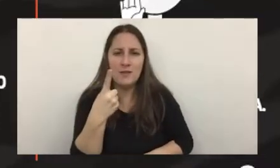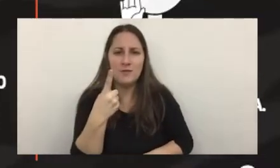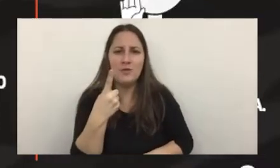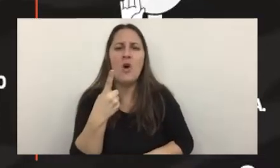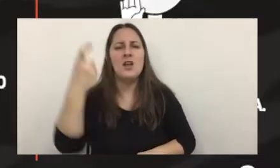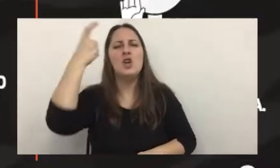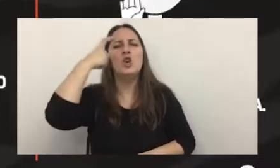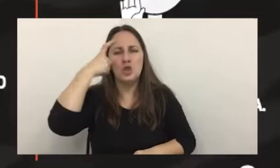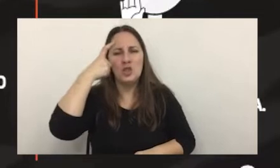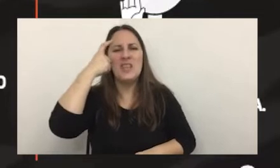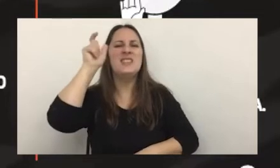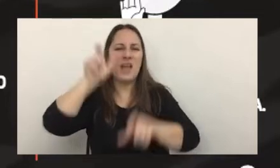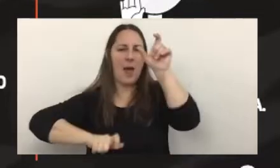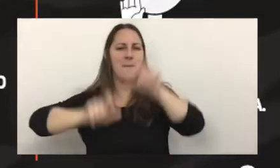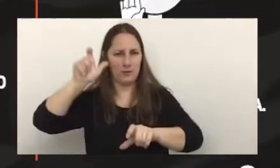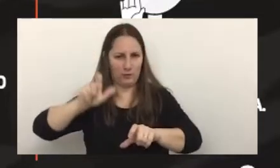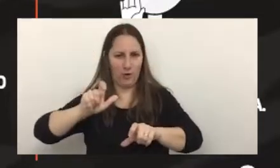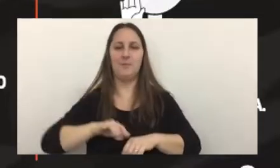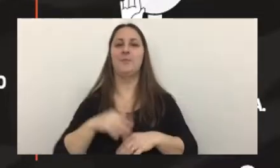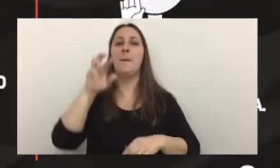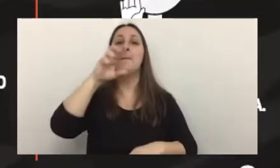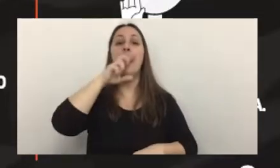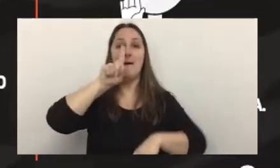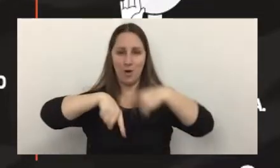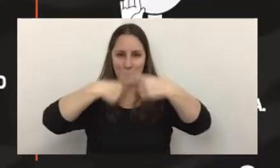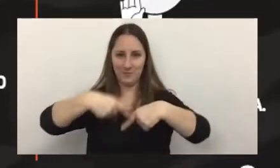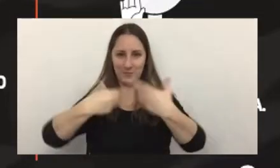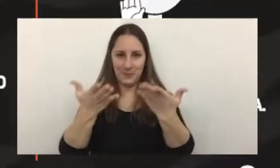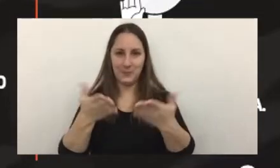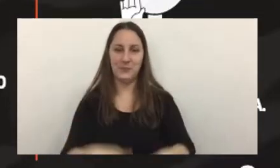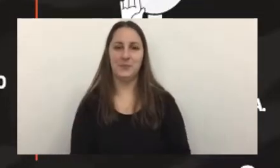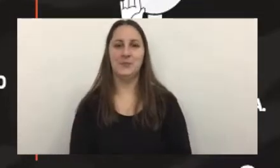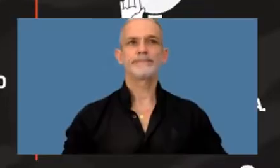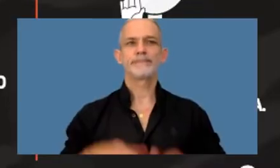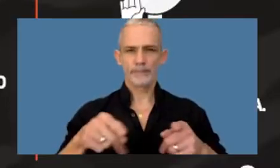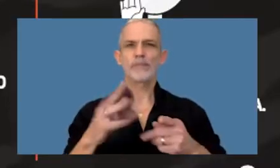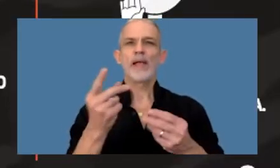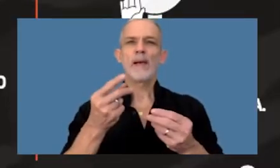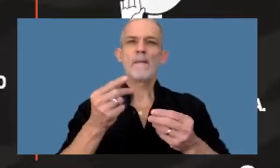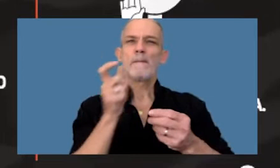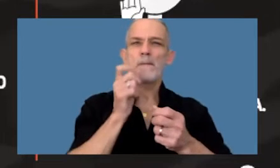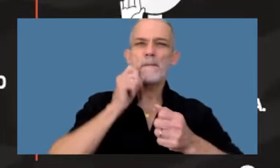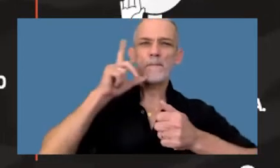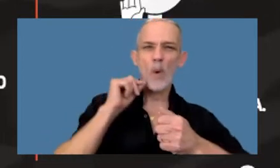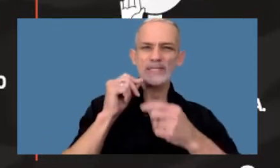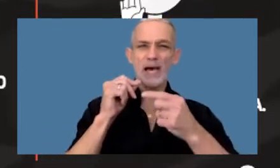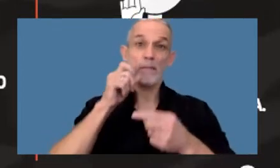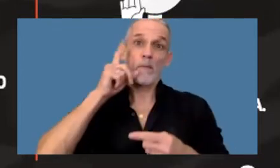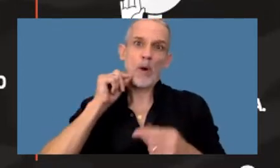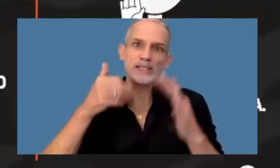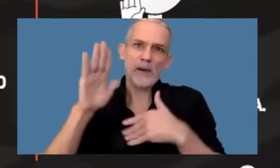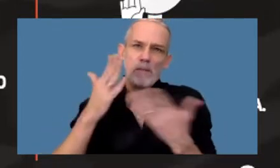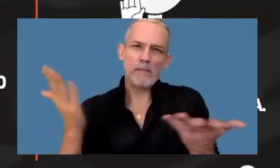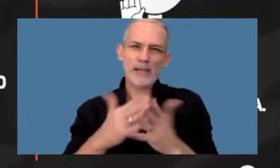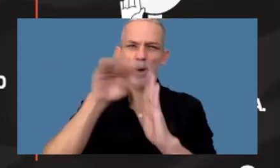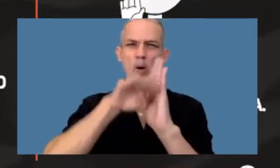conciencia de las personas en tercer lugar las redes sociales y los sistemas de mensajería especialmente whatsapp el